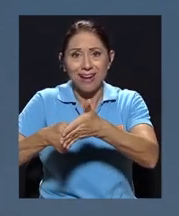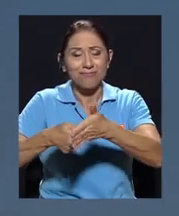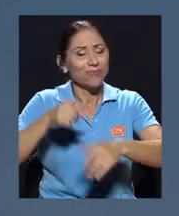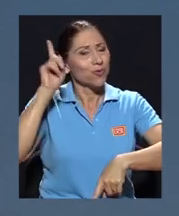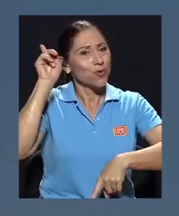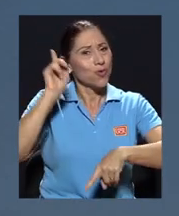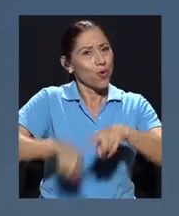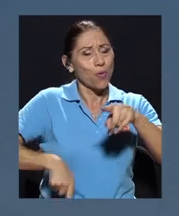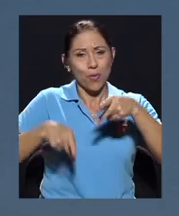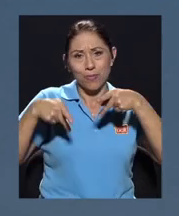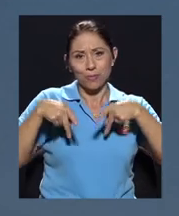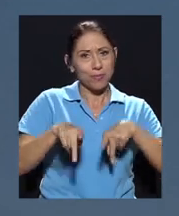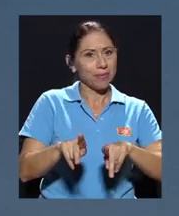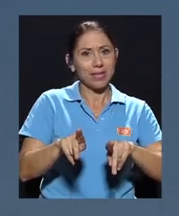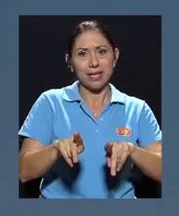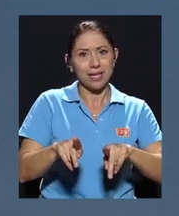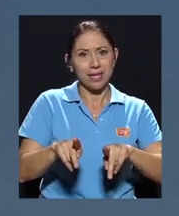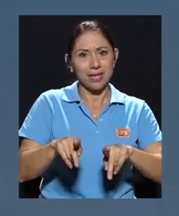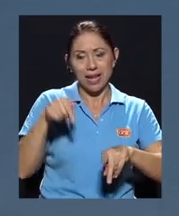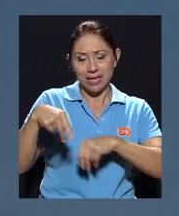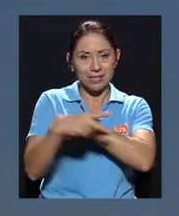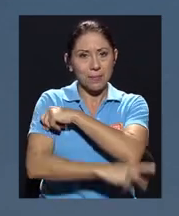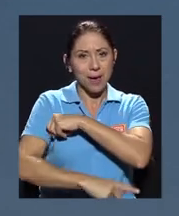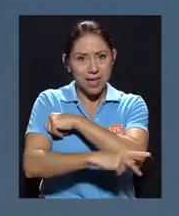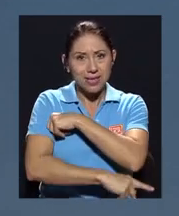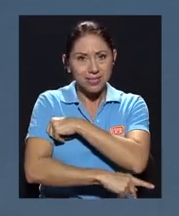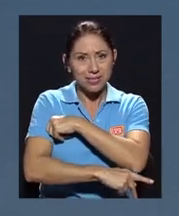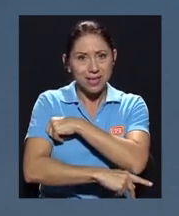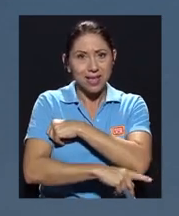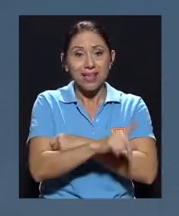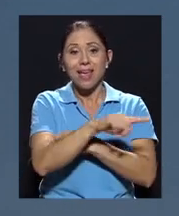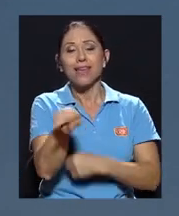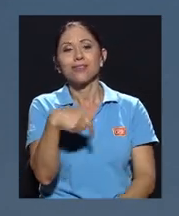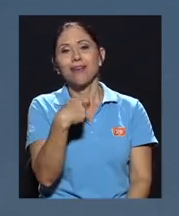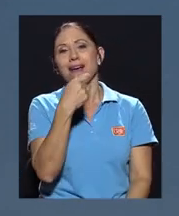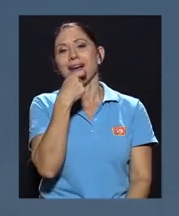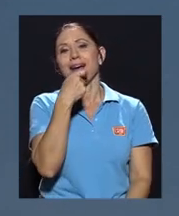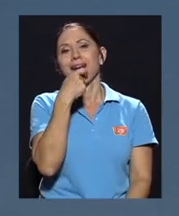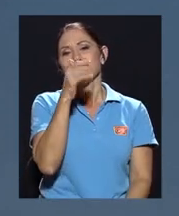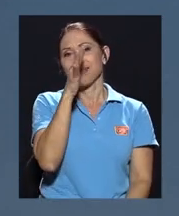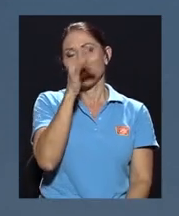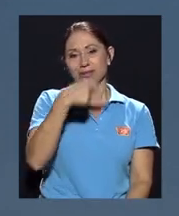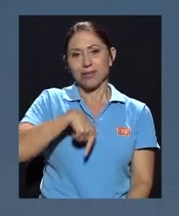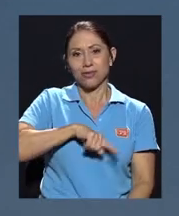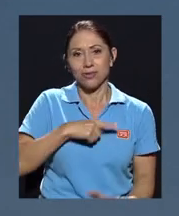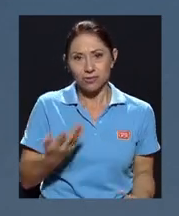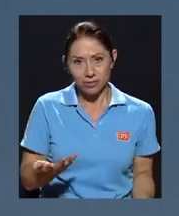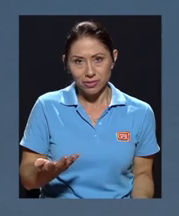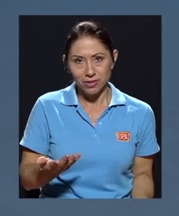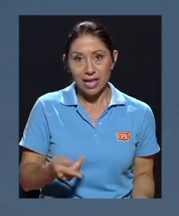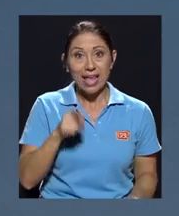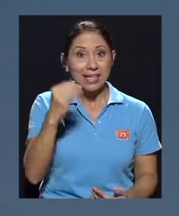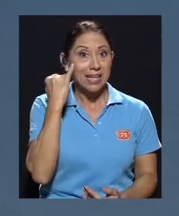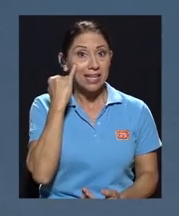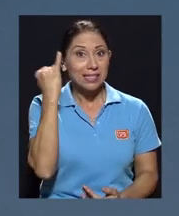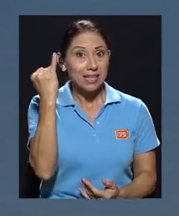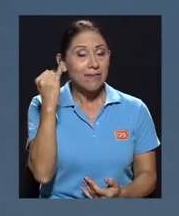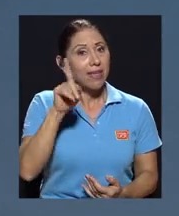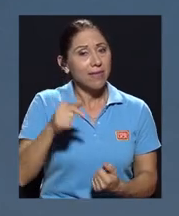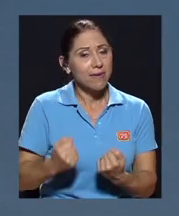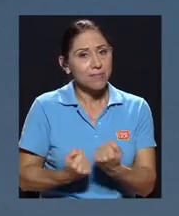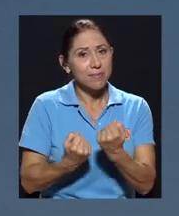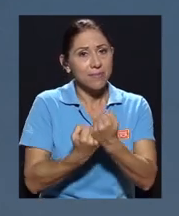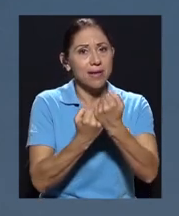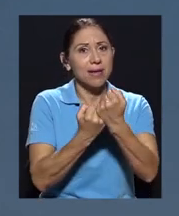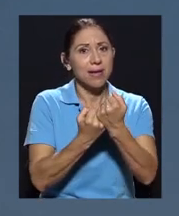permitirle en este país que se ría frente a nosotros. Creo que esta iniciativa merece la pena respaldarla